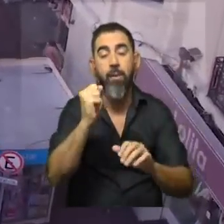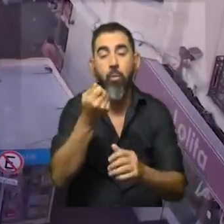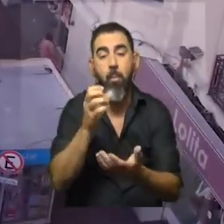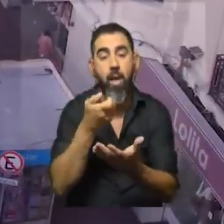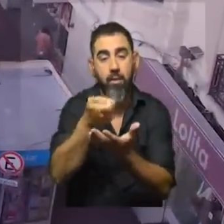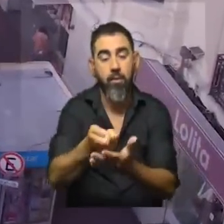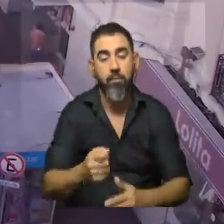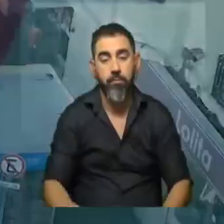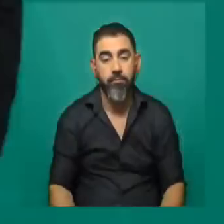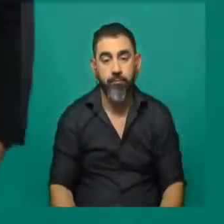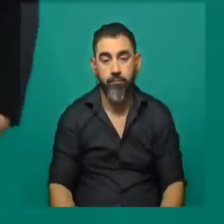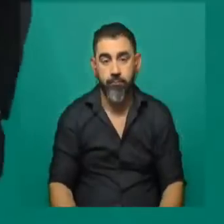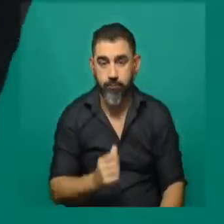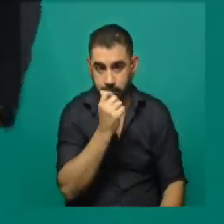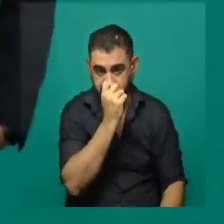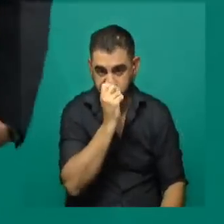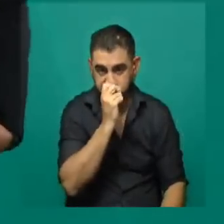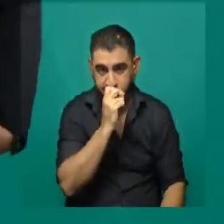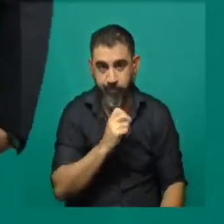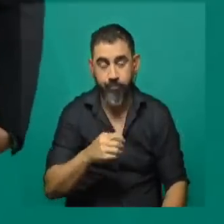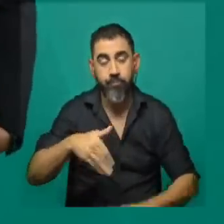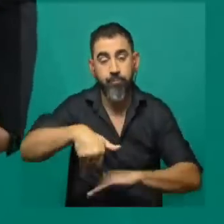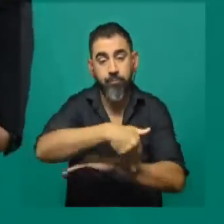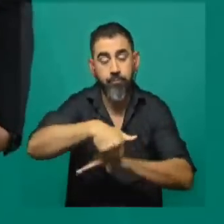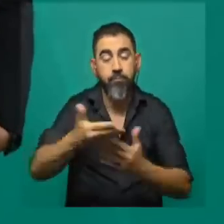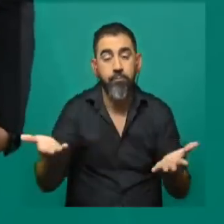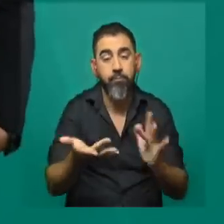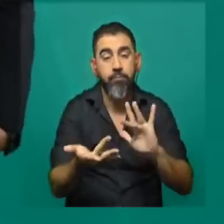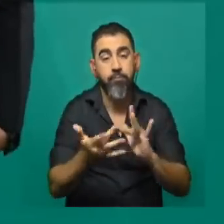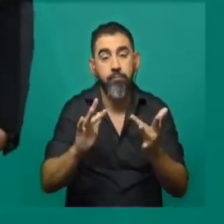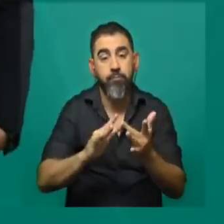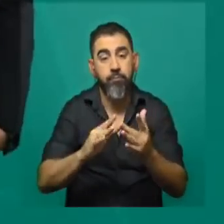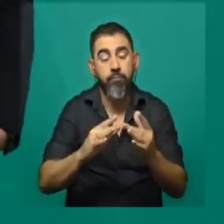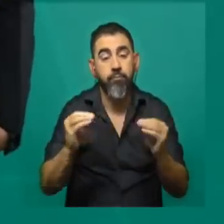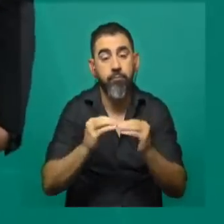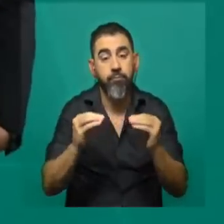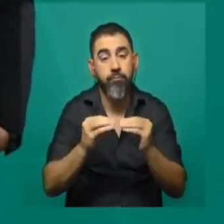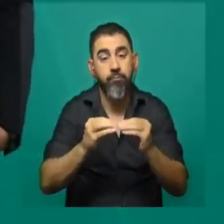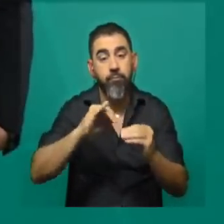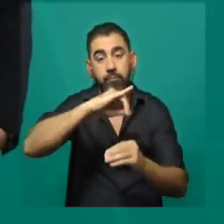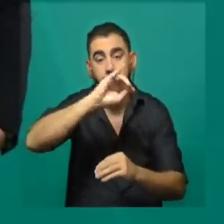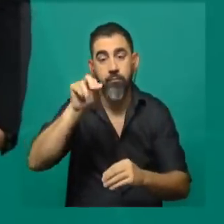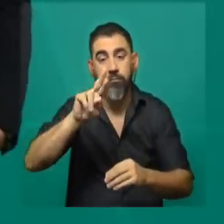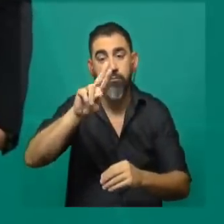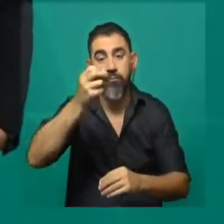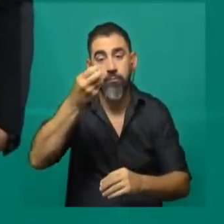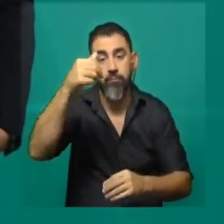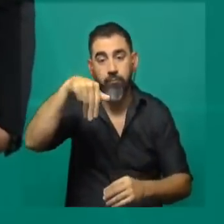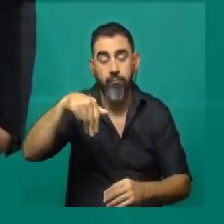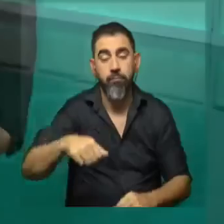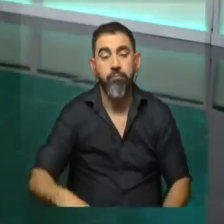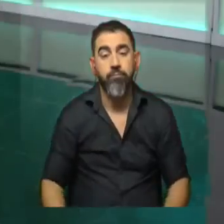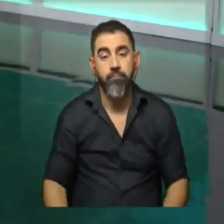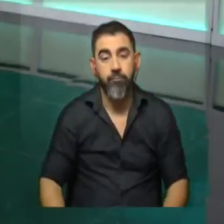efectivo. Ahora nos vamos a exteriores y ya tomamos contacto con nuestro compañero Juan Pablo Rodríguez. Juan Pablo,